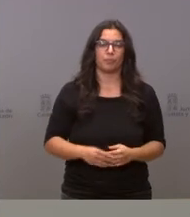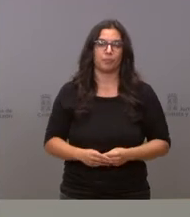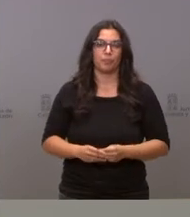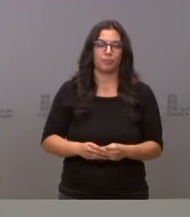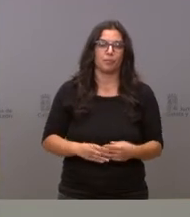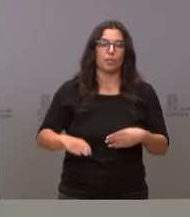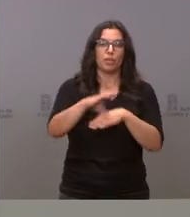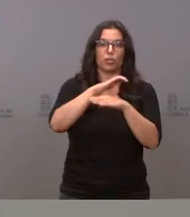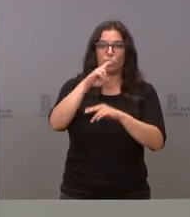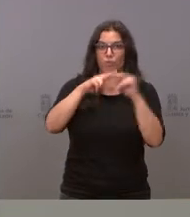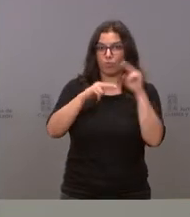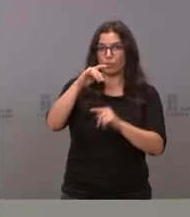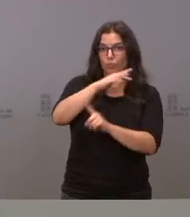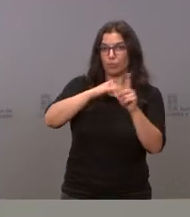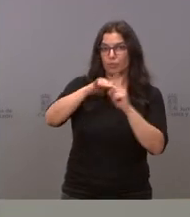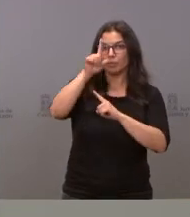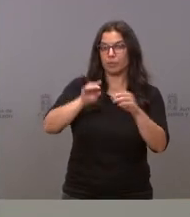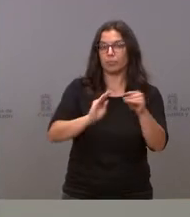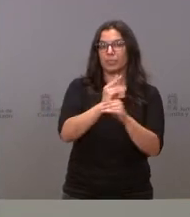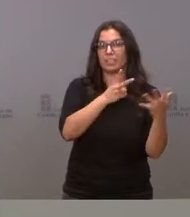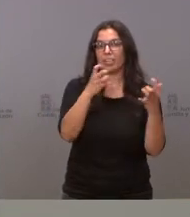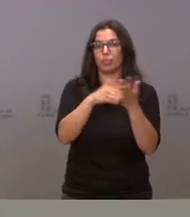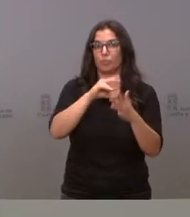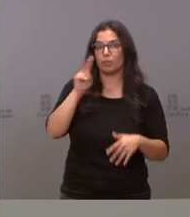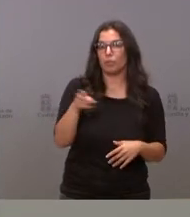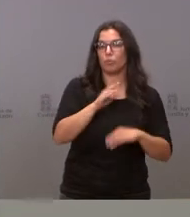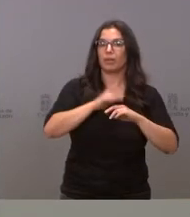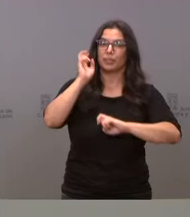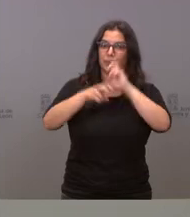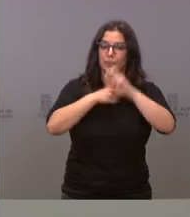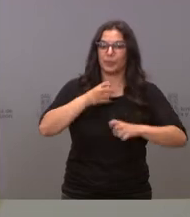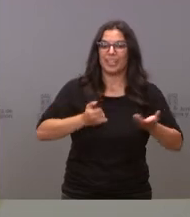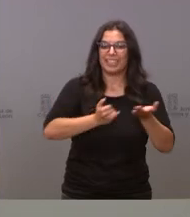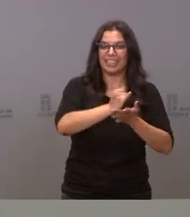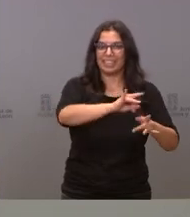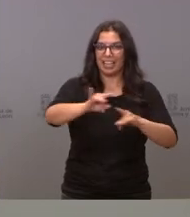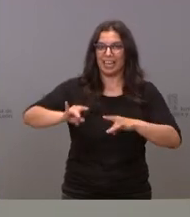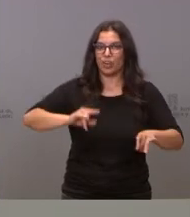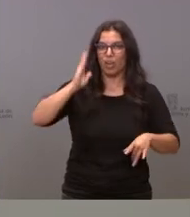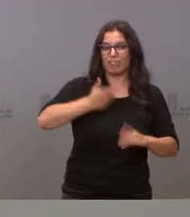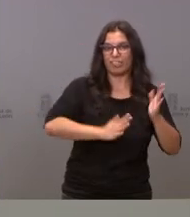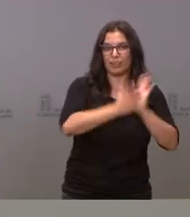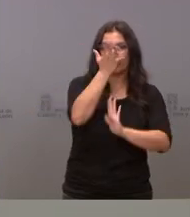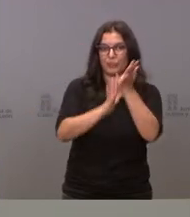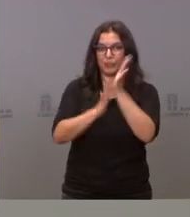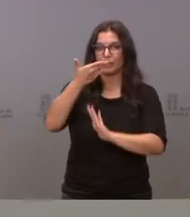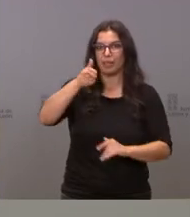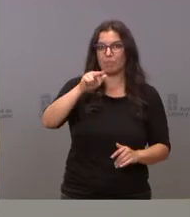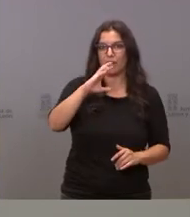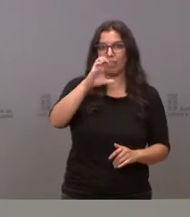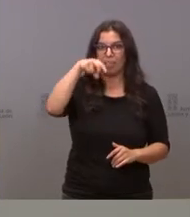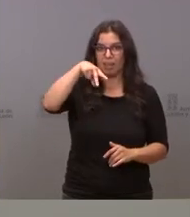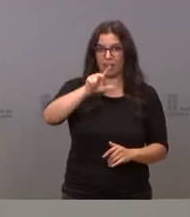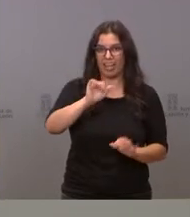Consejería de Fomento y Medio Ambiente destina también 700.000 euros para la restauración de terrenos afectados por el incendio de Bárcena de la Abadía